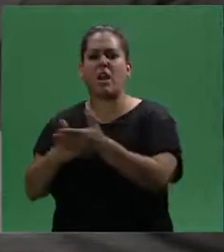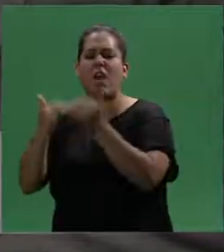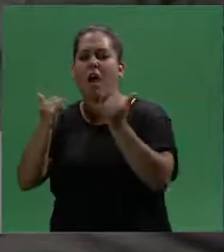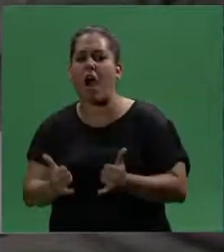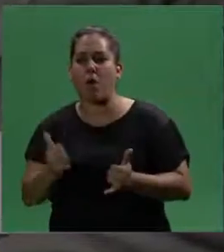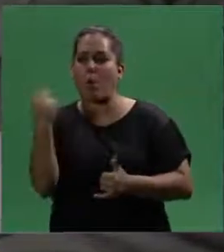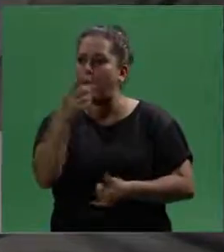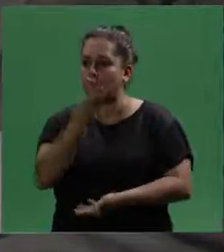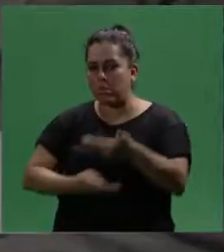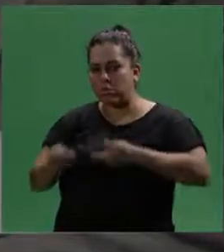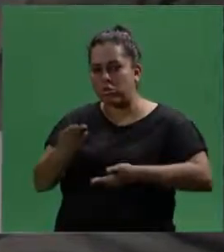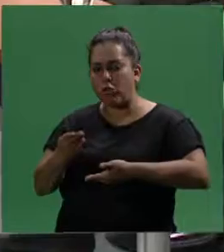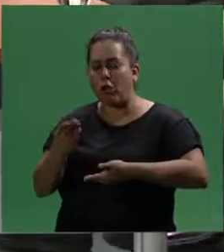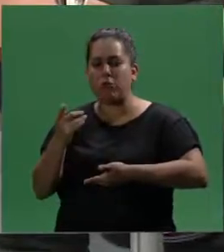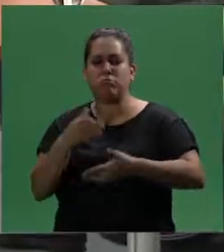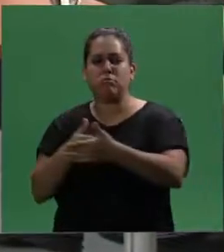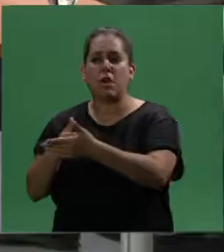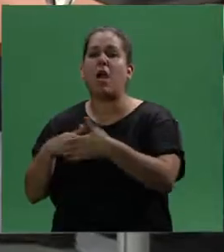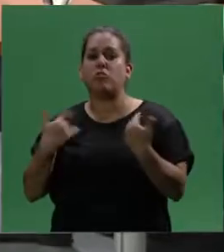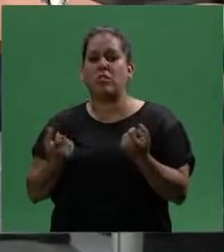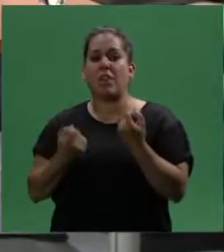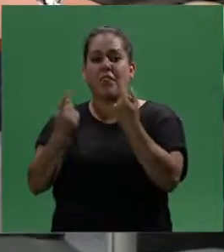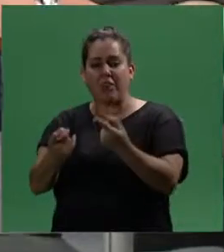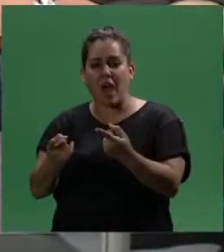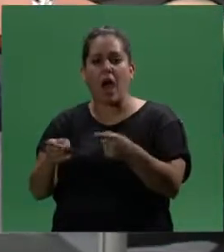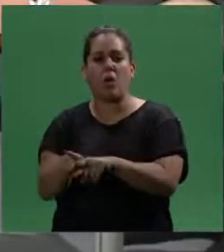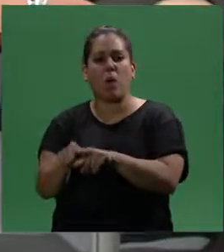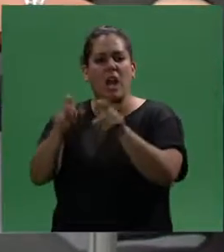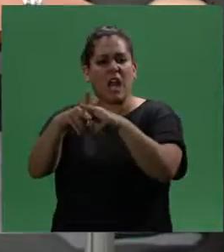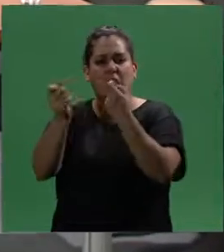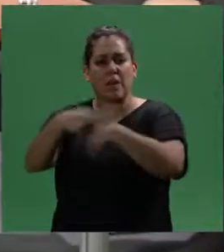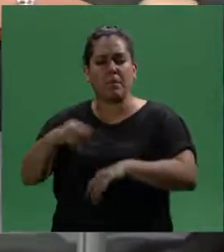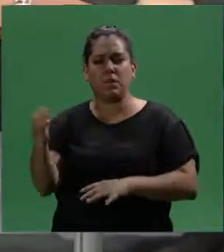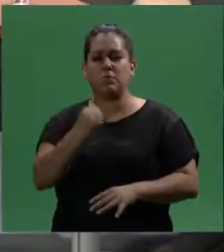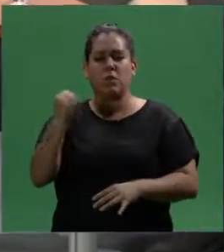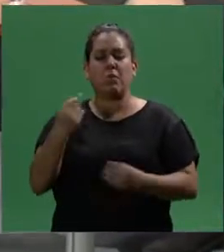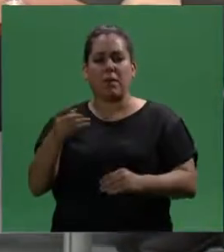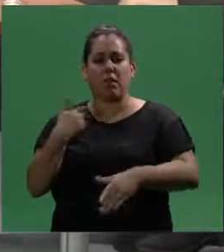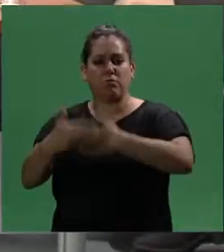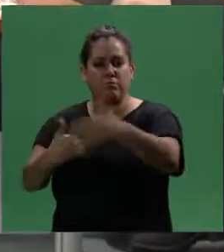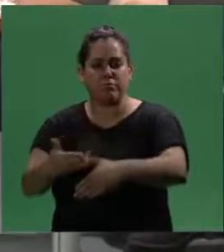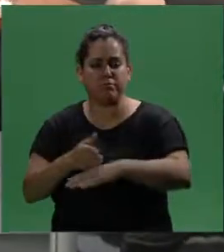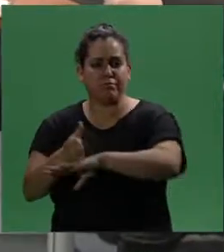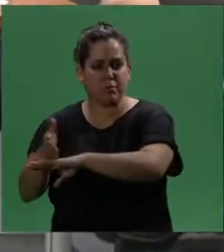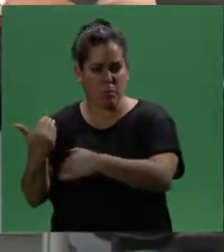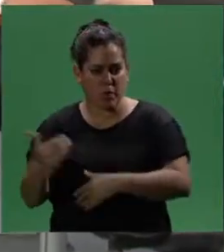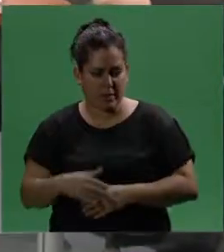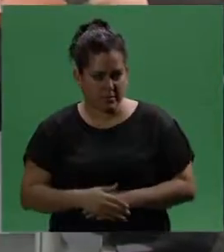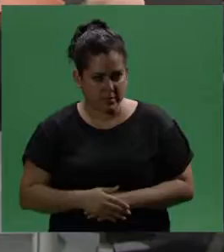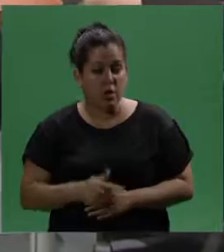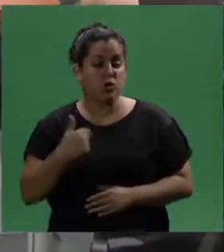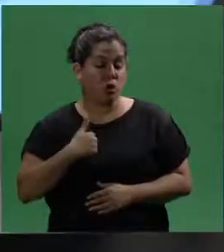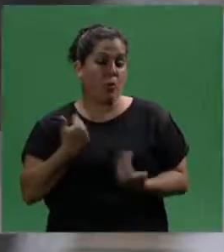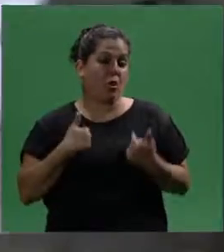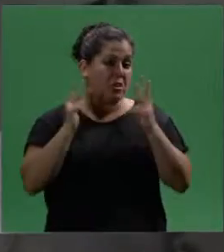tiene en la interacción con el entorno y poner a su disposición todas las herramientas necesarias. Sí,